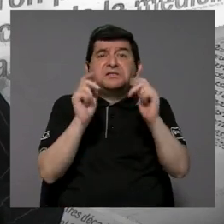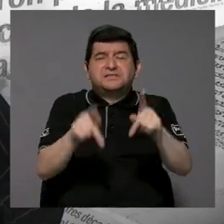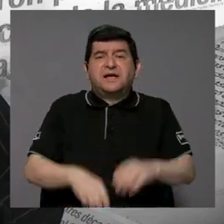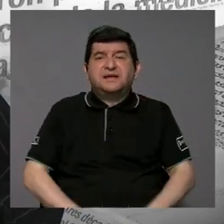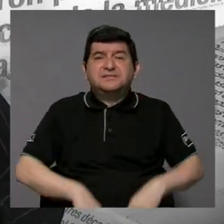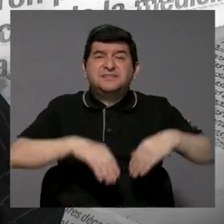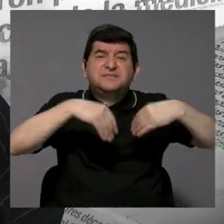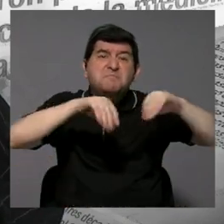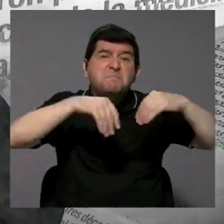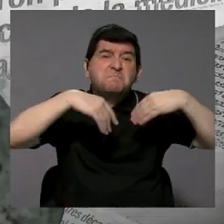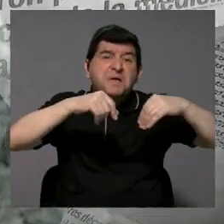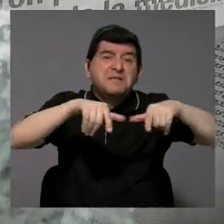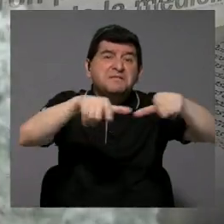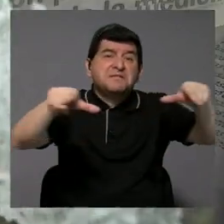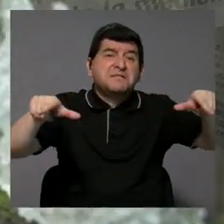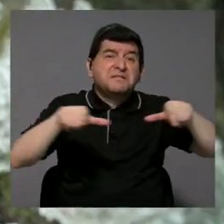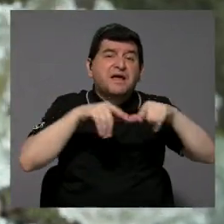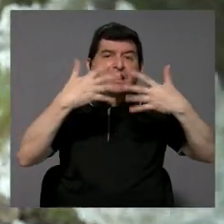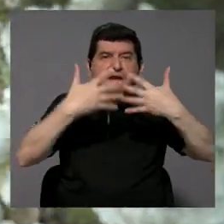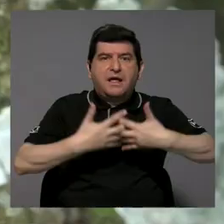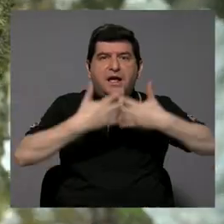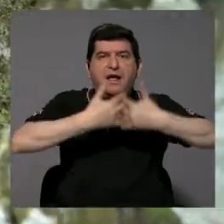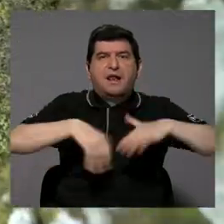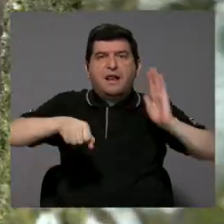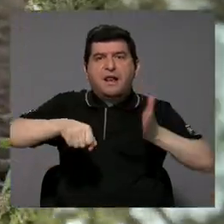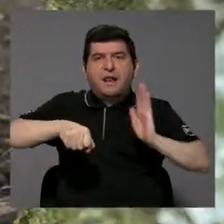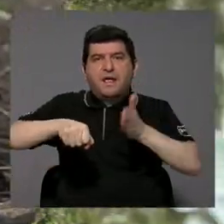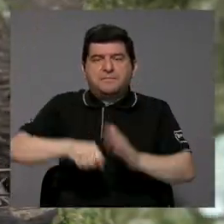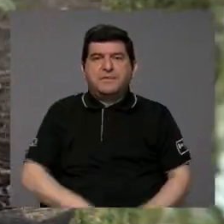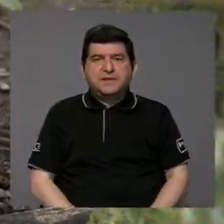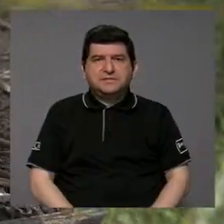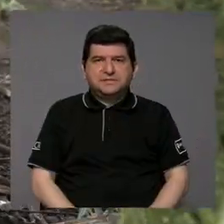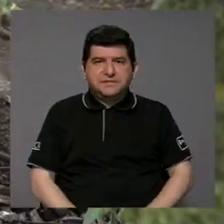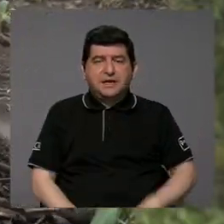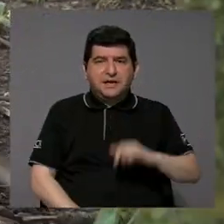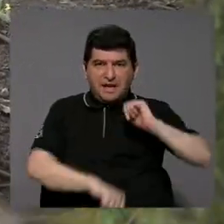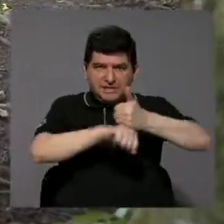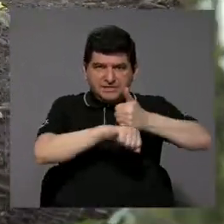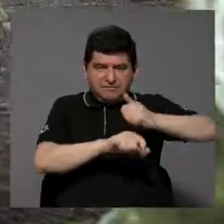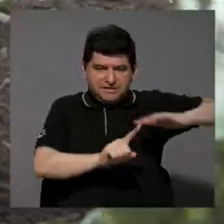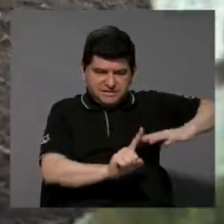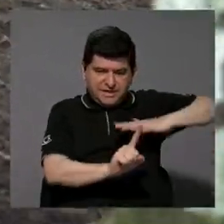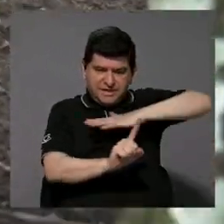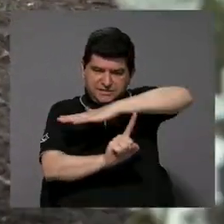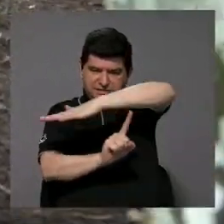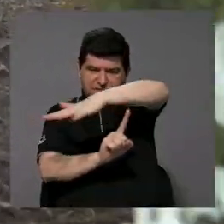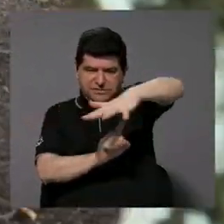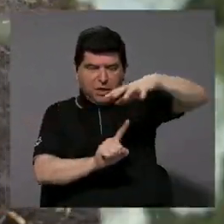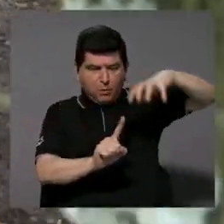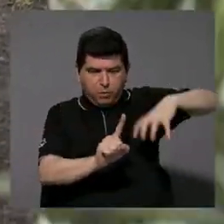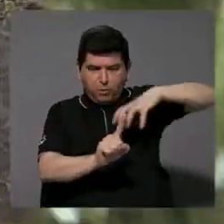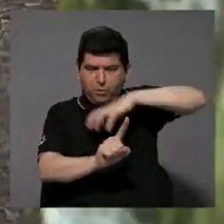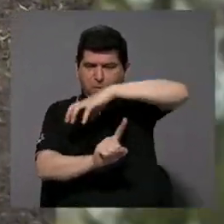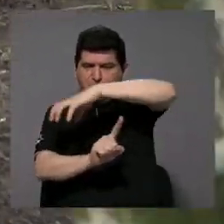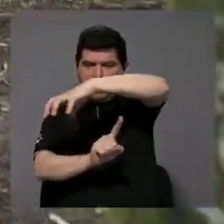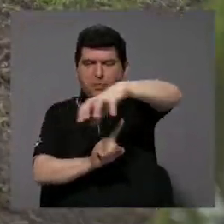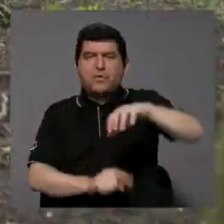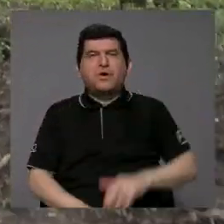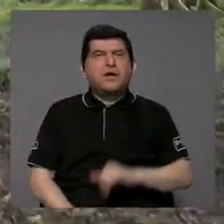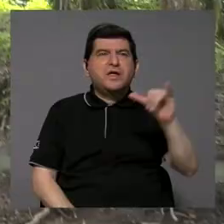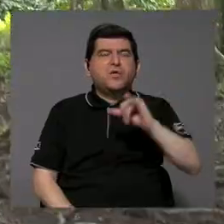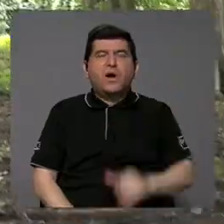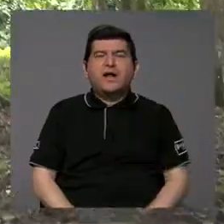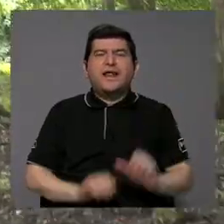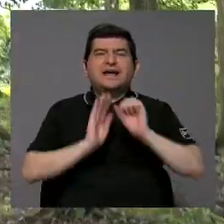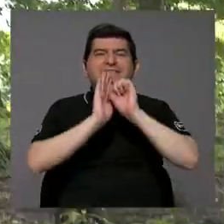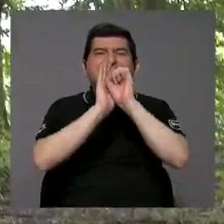venderle los terrenos a las piñeras, que al rodearlos pues es como un simbolismo, un